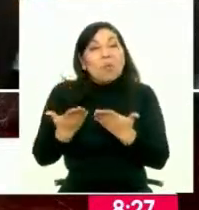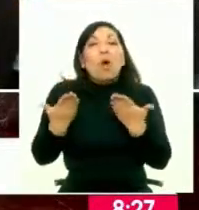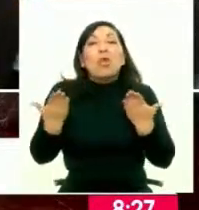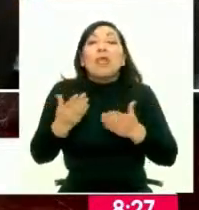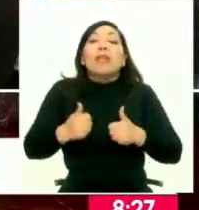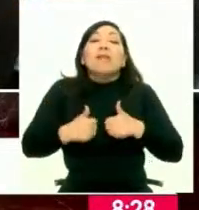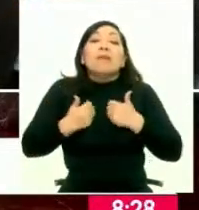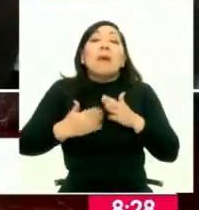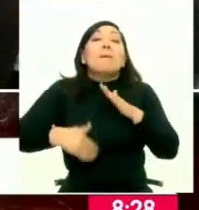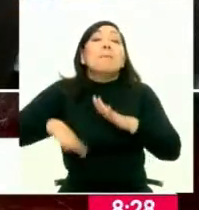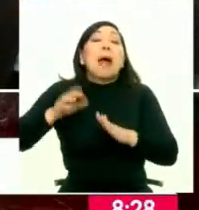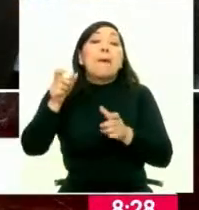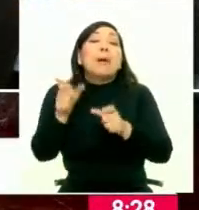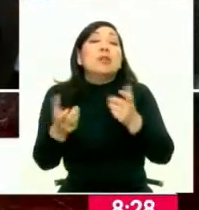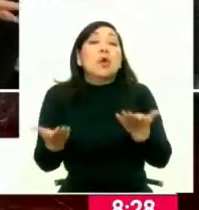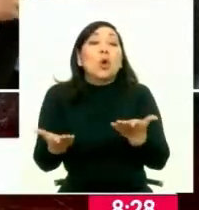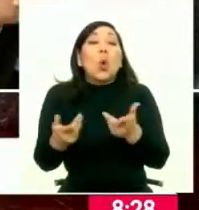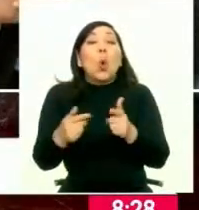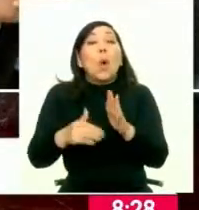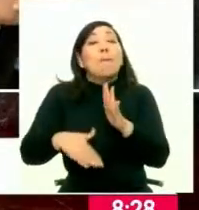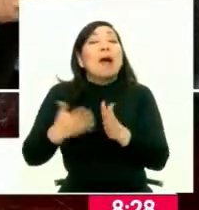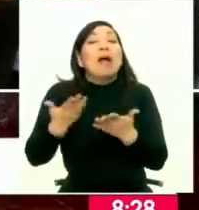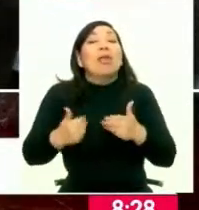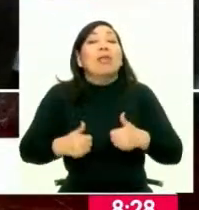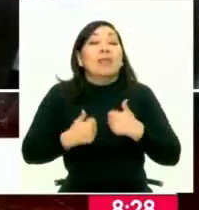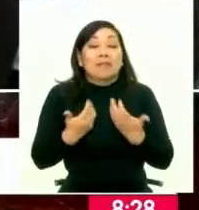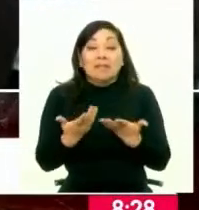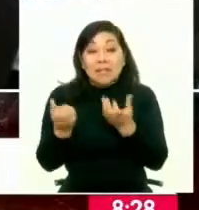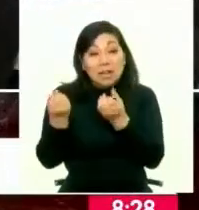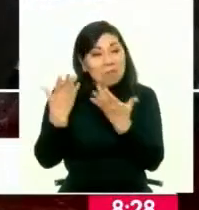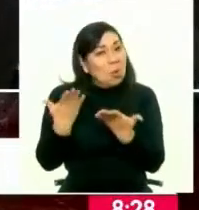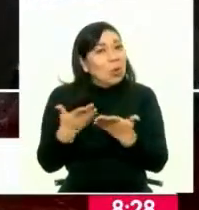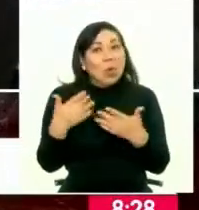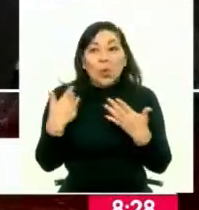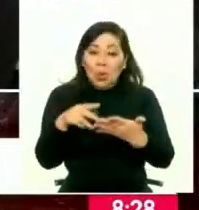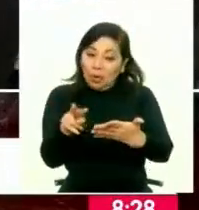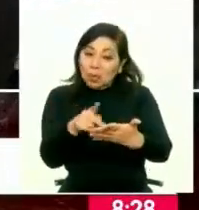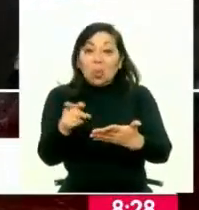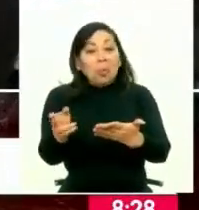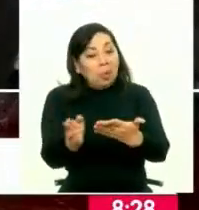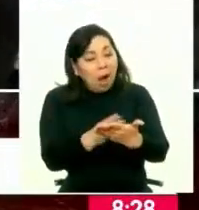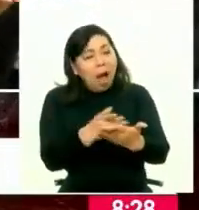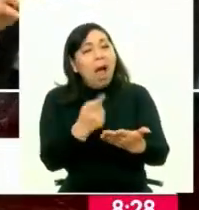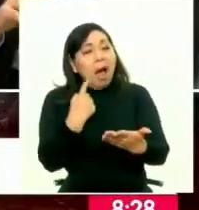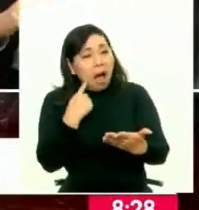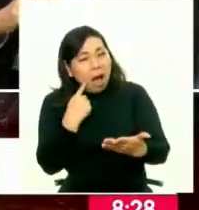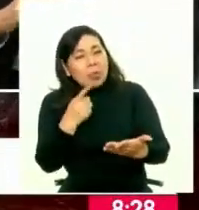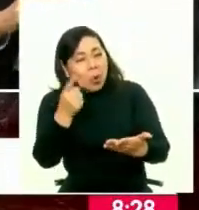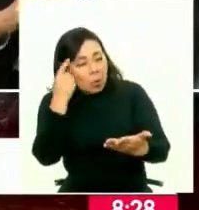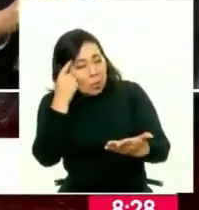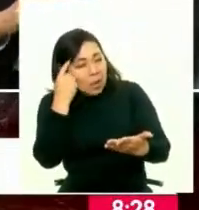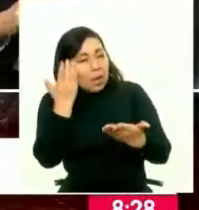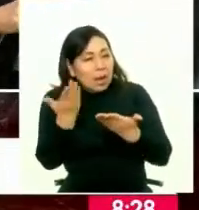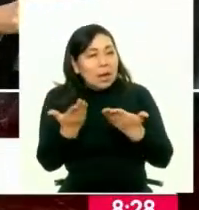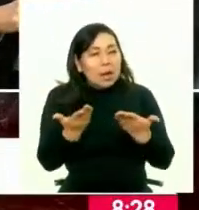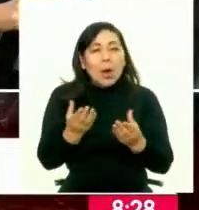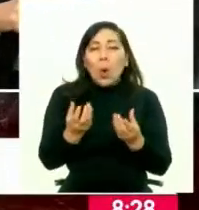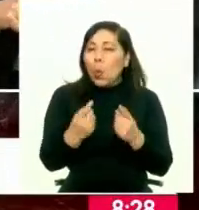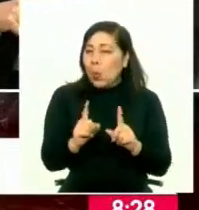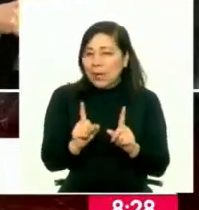dónde habita la población, en qué lugar está mayormente. Esta información es riquísima porque ayuda a las políticas públicas.